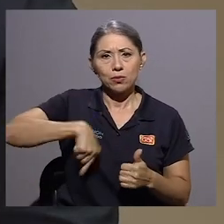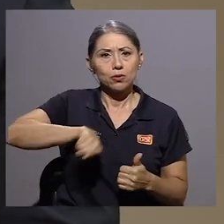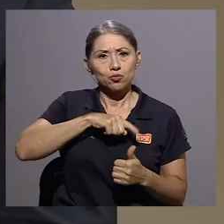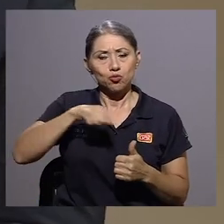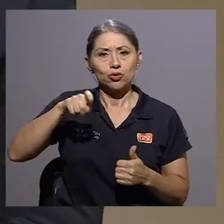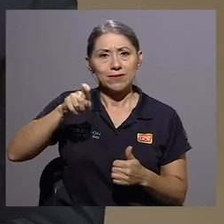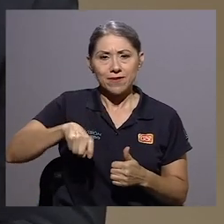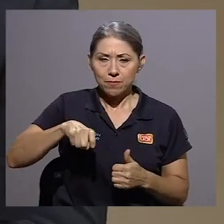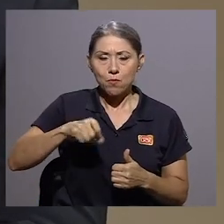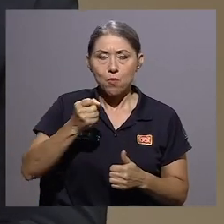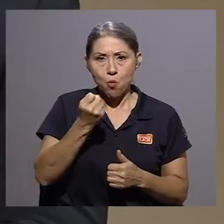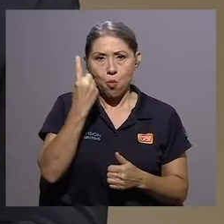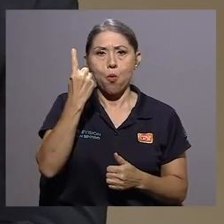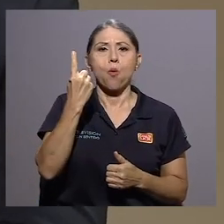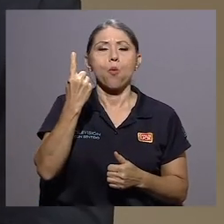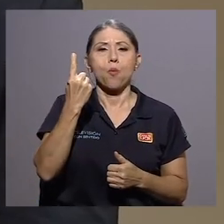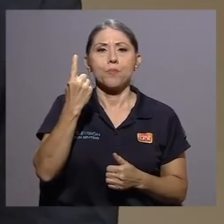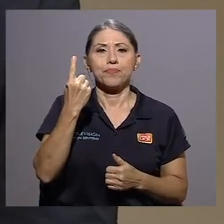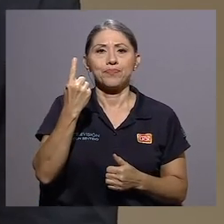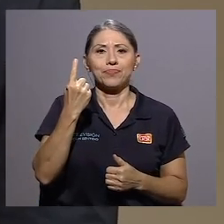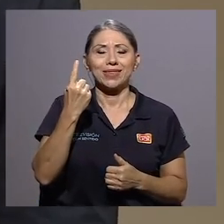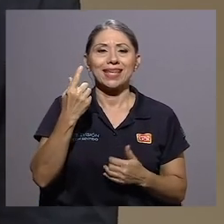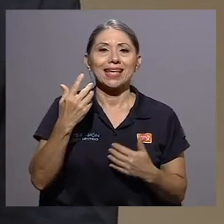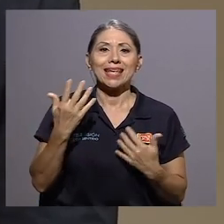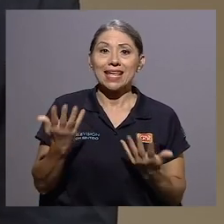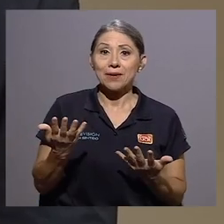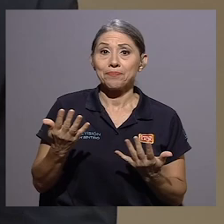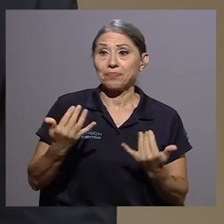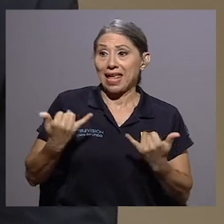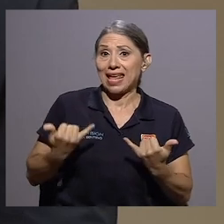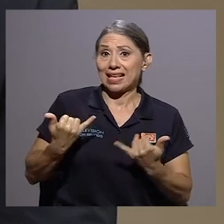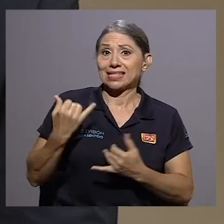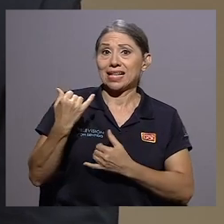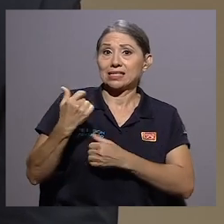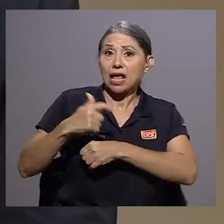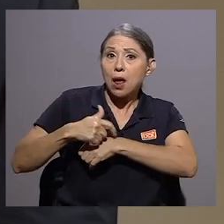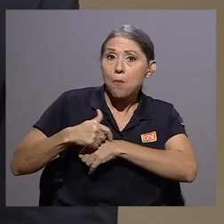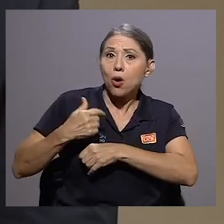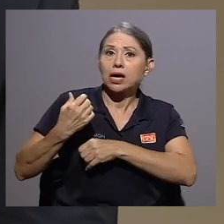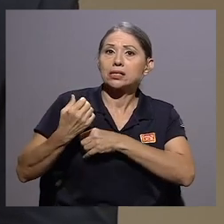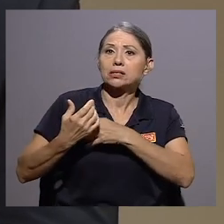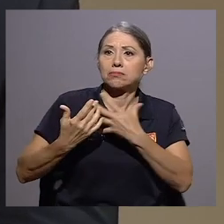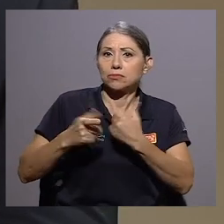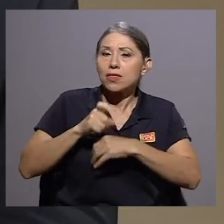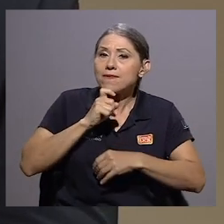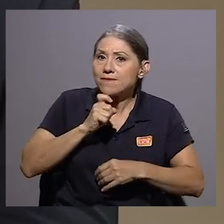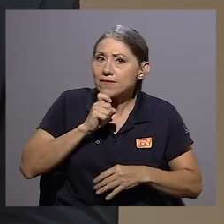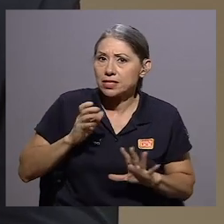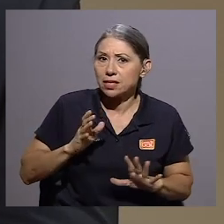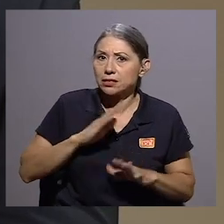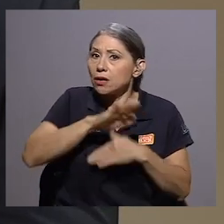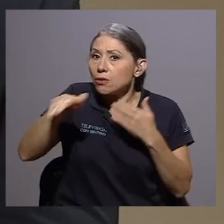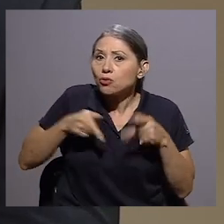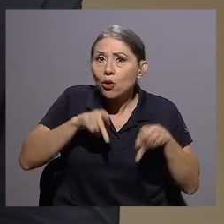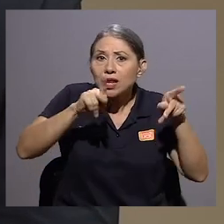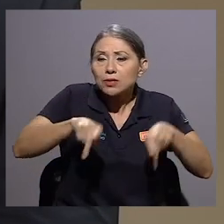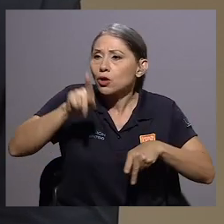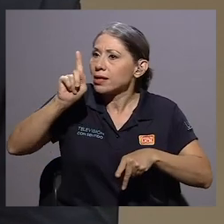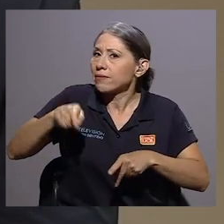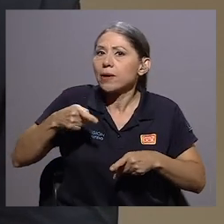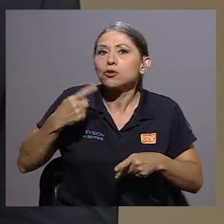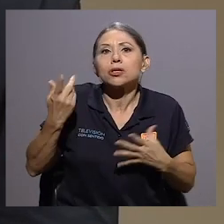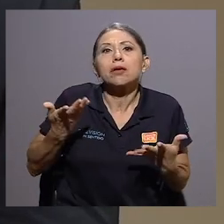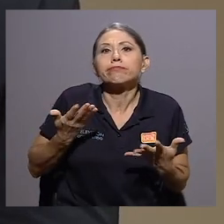Yo creo que lo primero que debemos de comprender es que en estas épocas difíciles